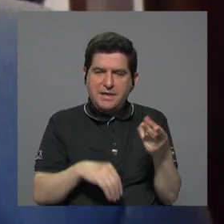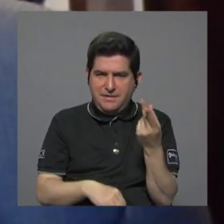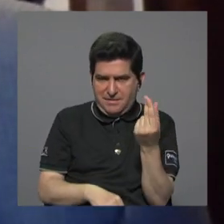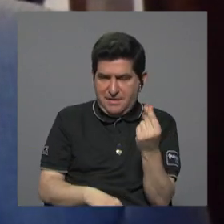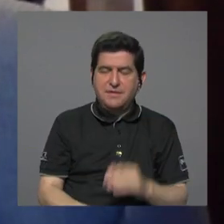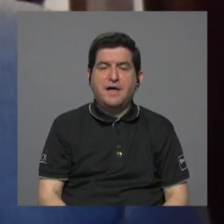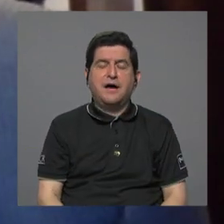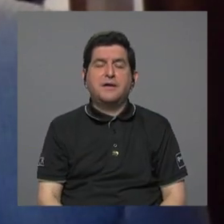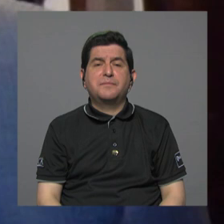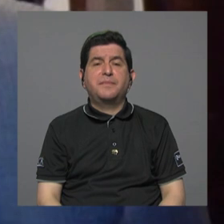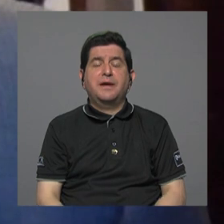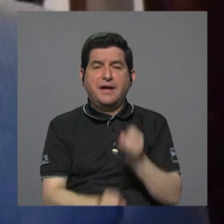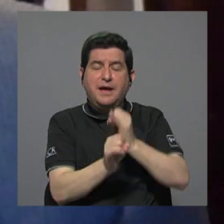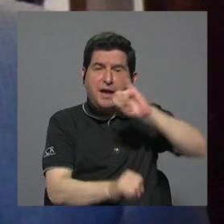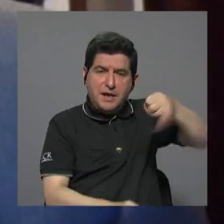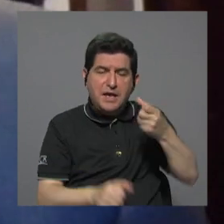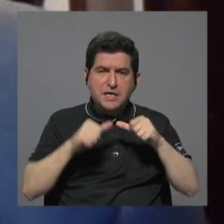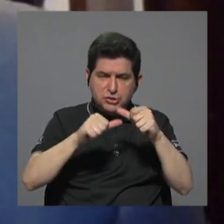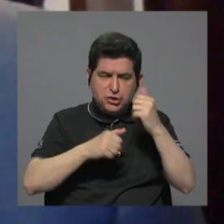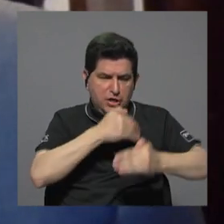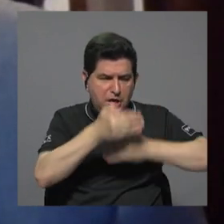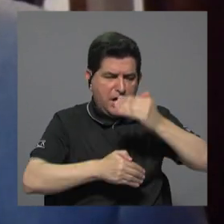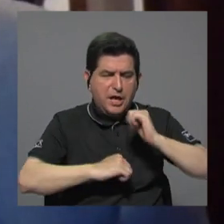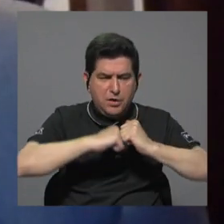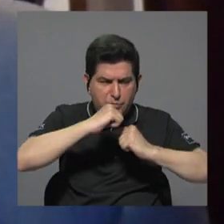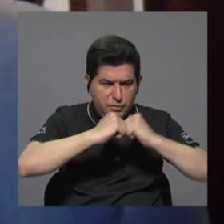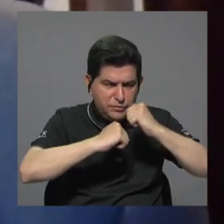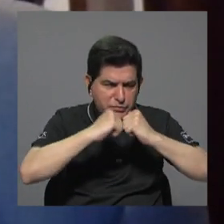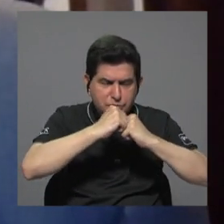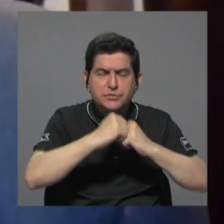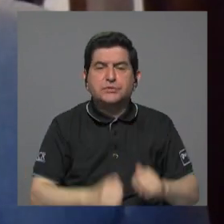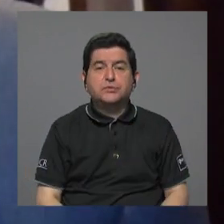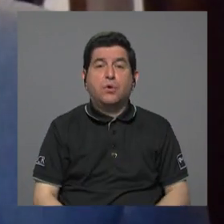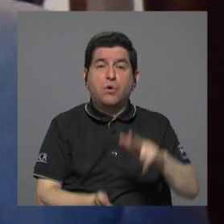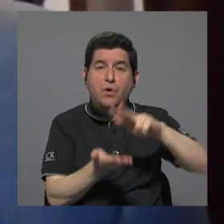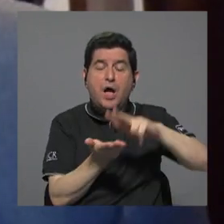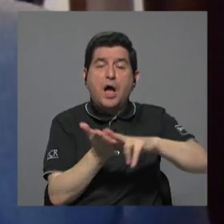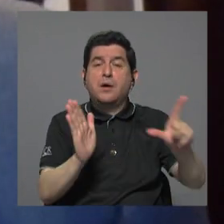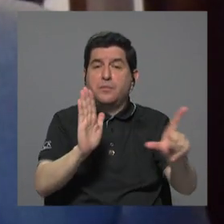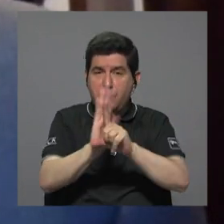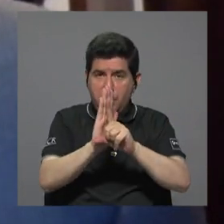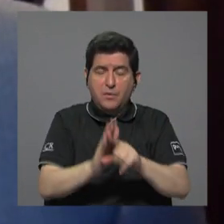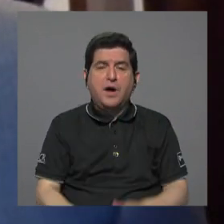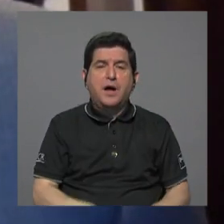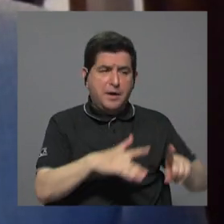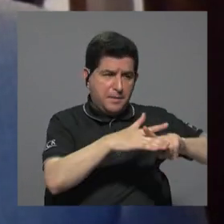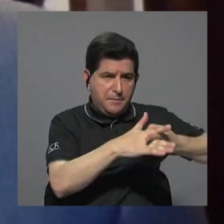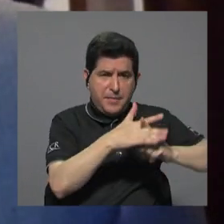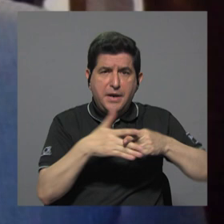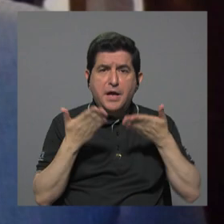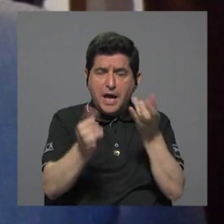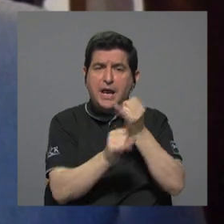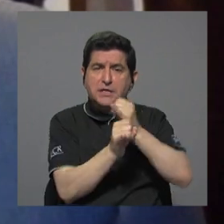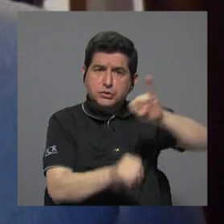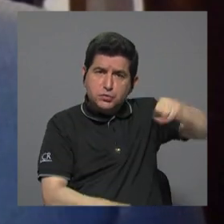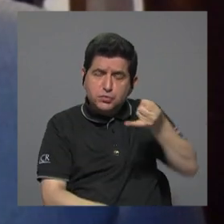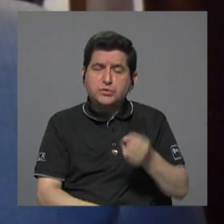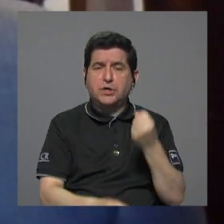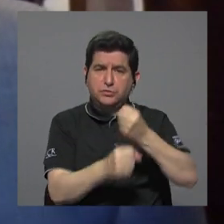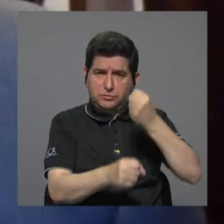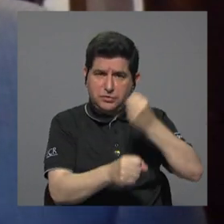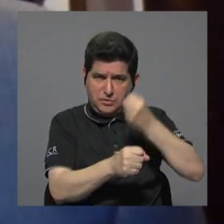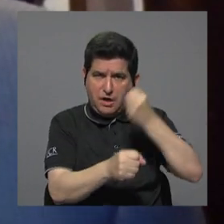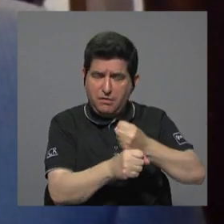para que UpDeva pueda continuar con la reestructuración. Aprobamos leyes para darle instrumentos a UpDeva para operar